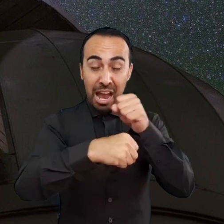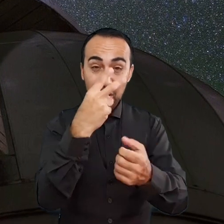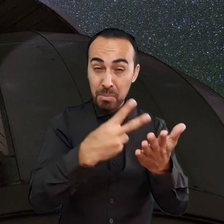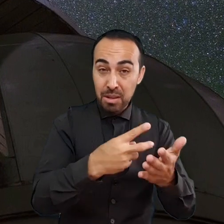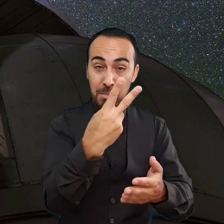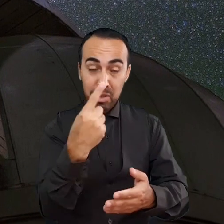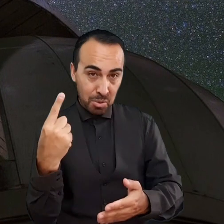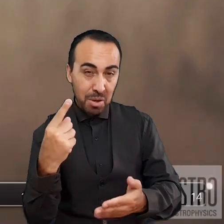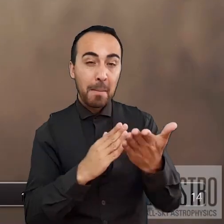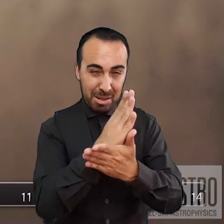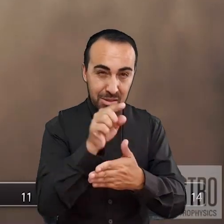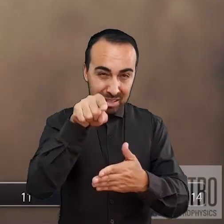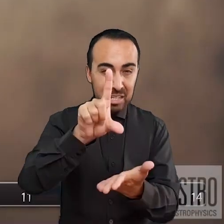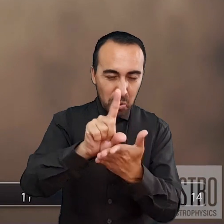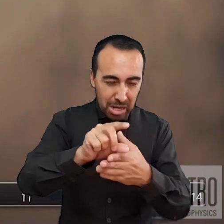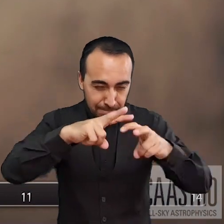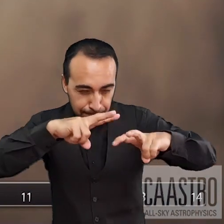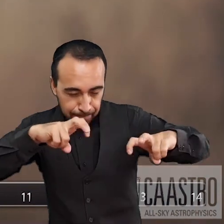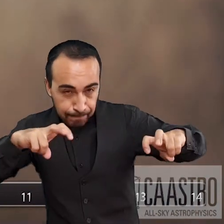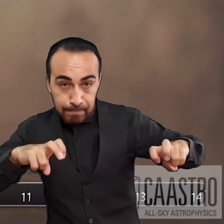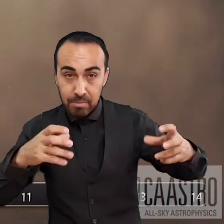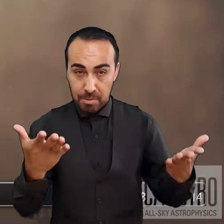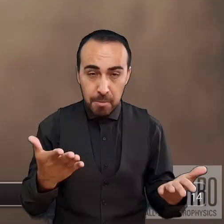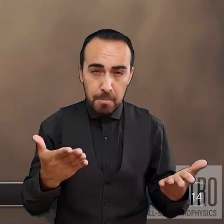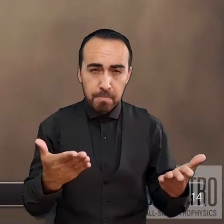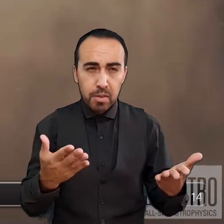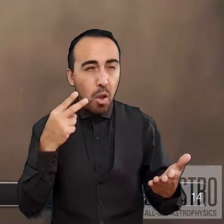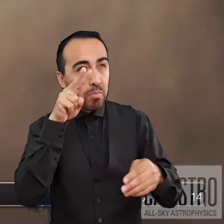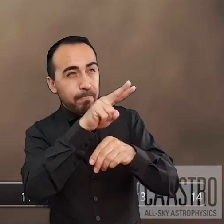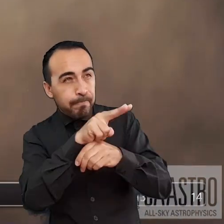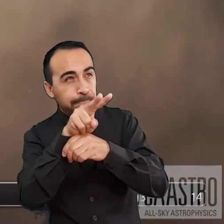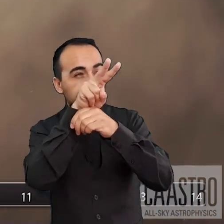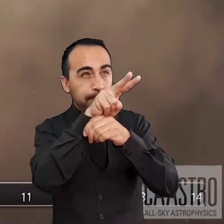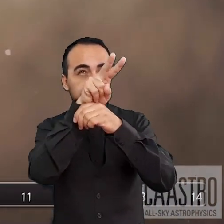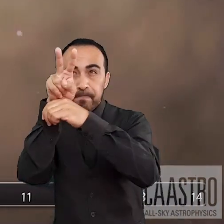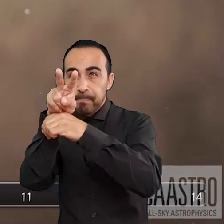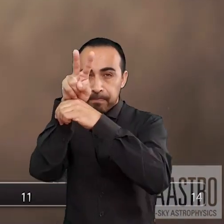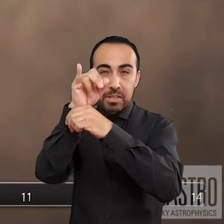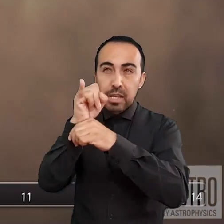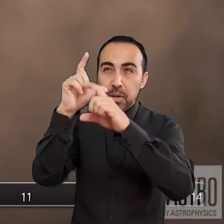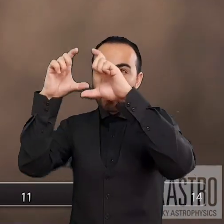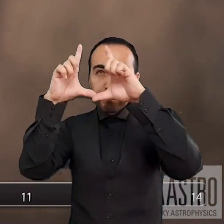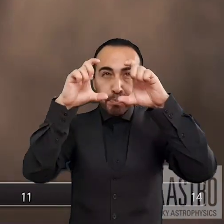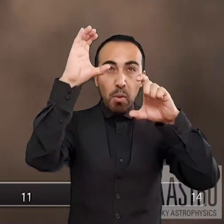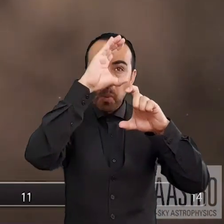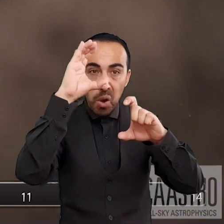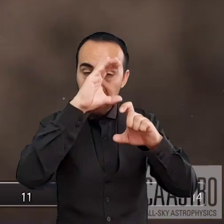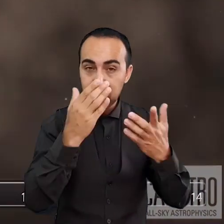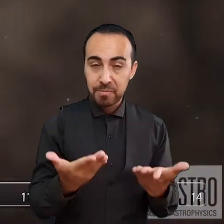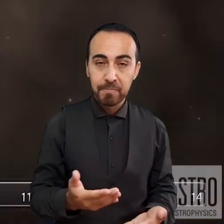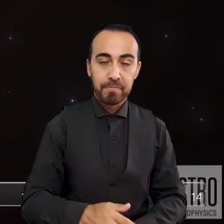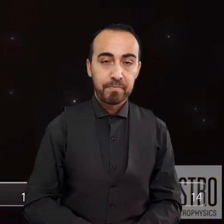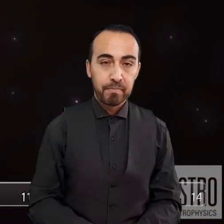Nuestra estrella más cercana, el Sol, no terminará su vida como una supernova, será mucho menos catastrófico. Sin